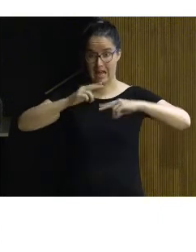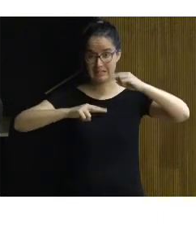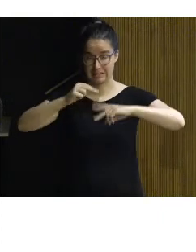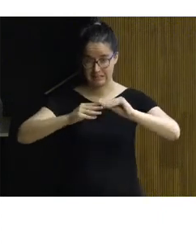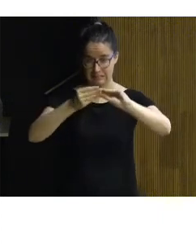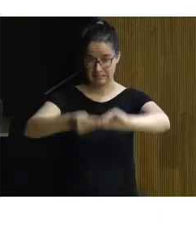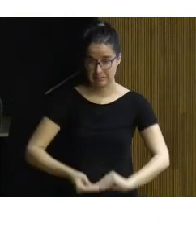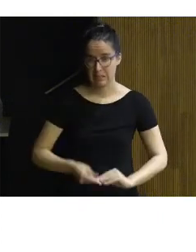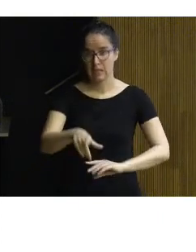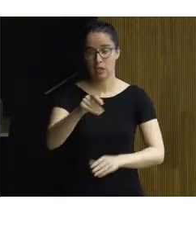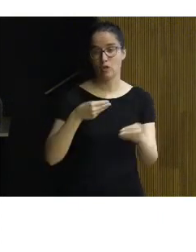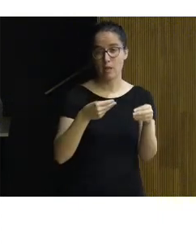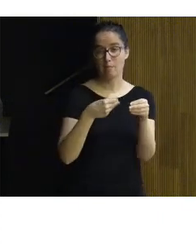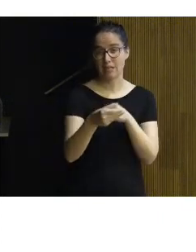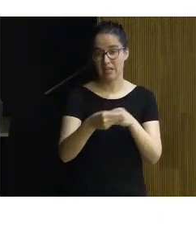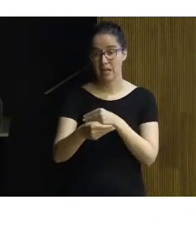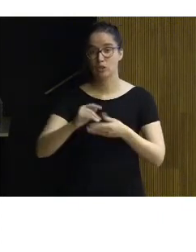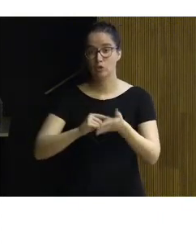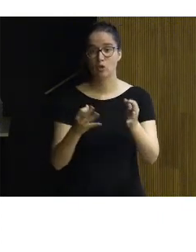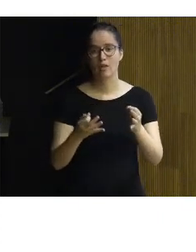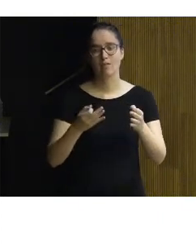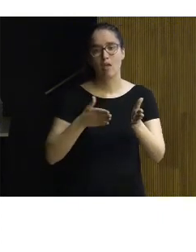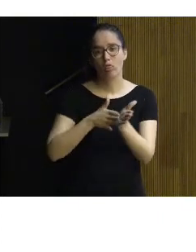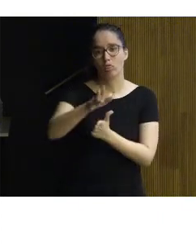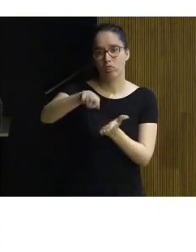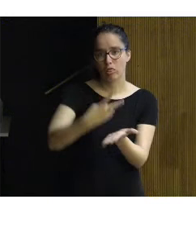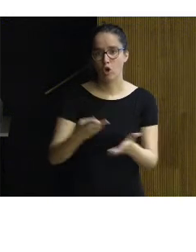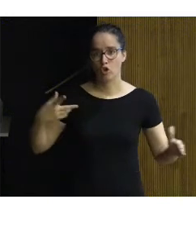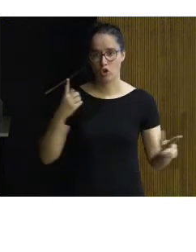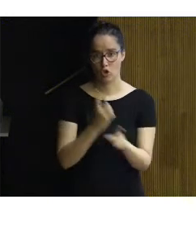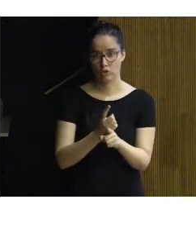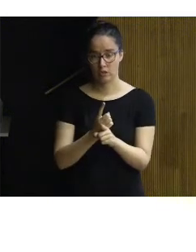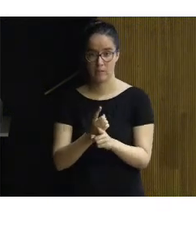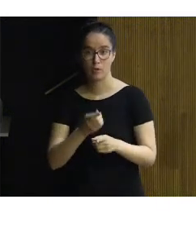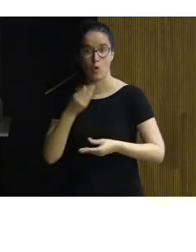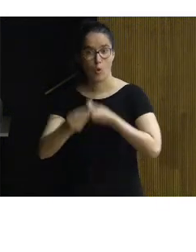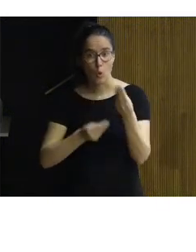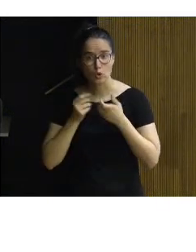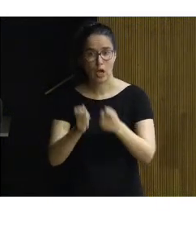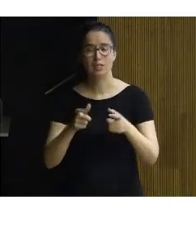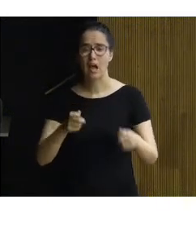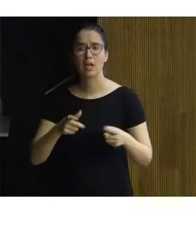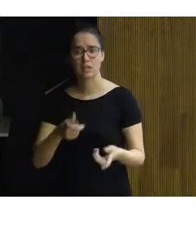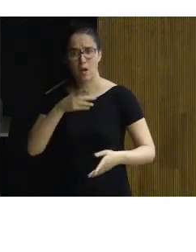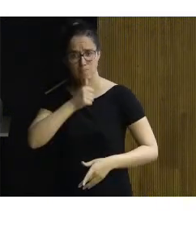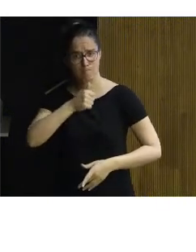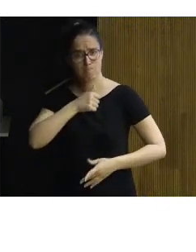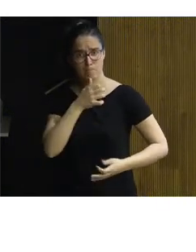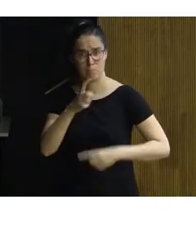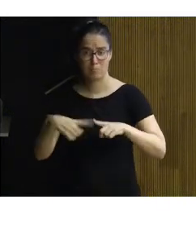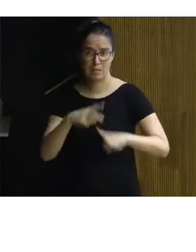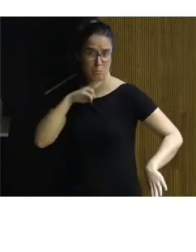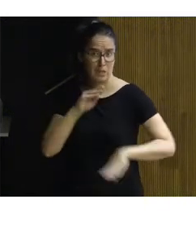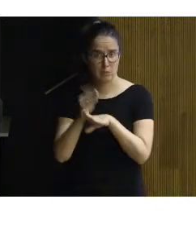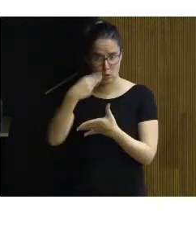de los materiales y soluciones recordemos que deberán ser antideslizantes, soportar bien el desgaste de uso y que deberán tener previsto su mantenimiento.